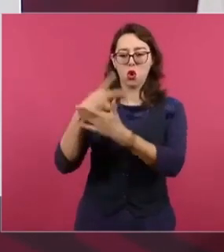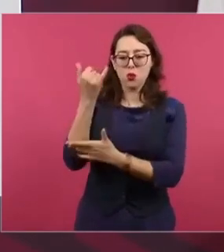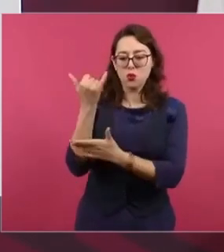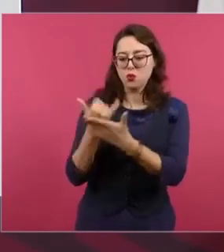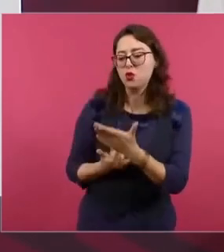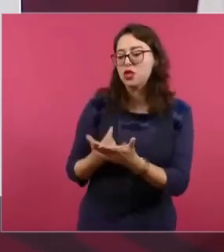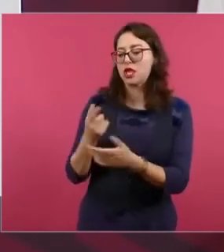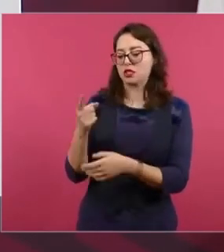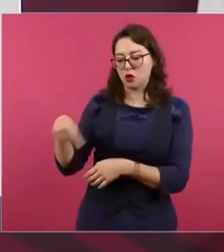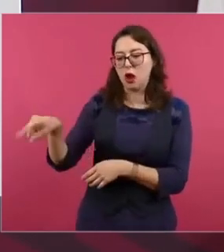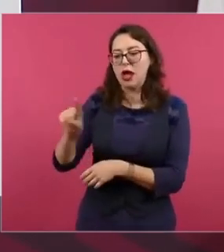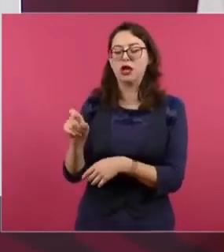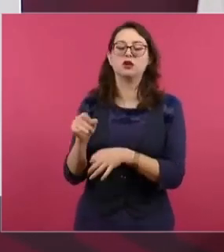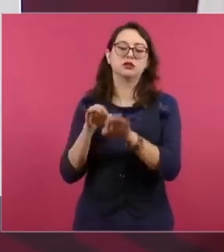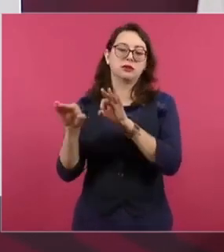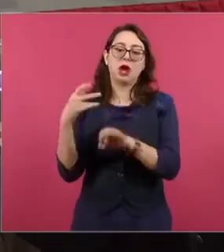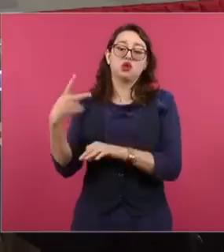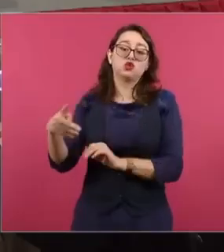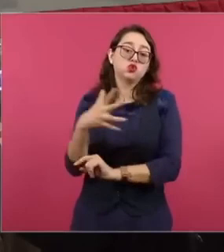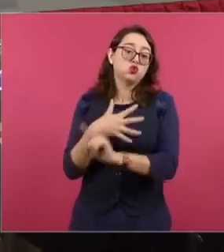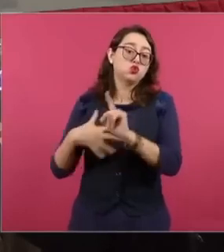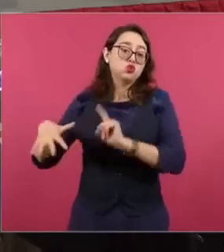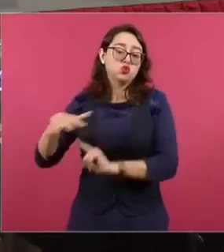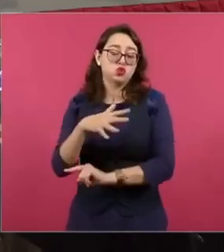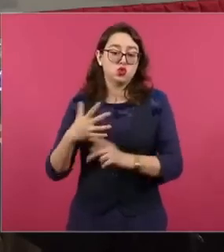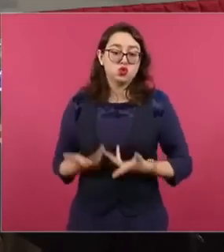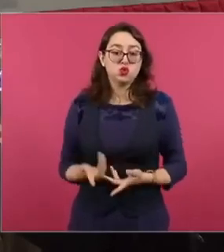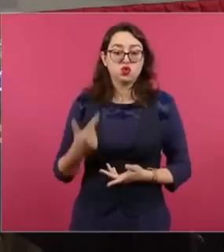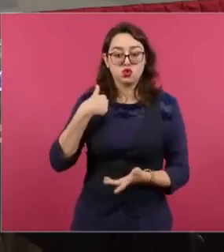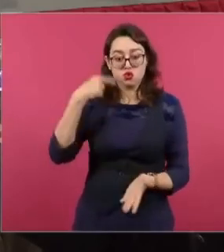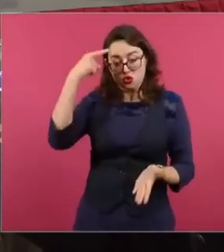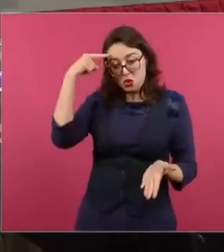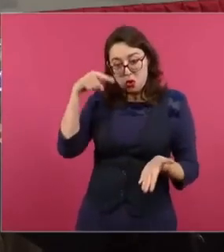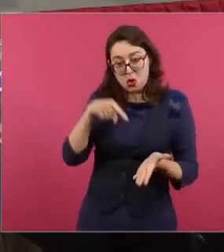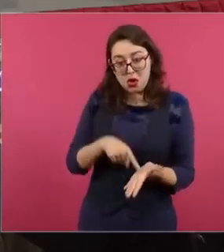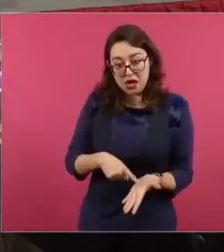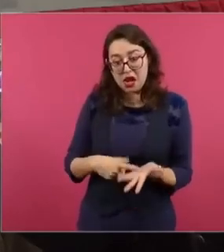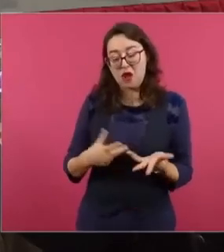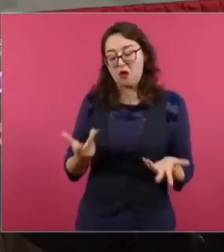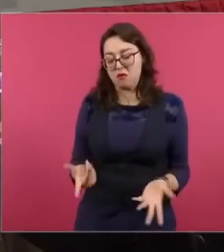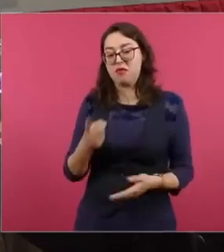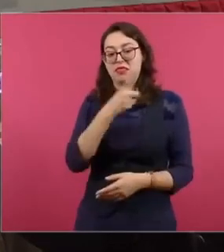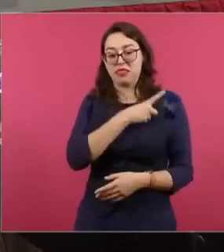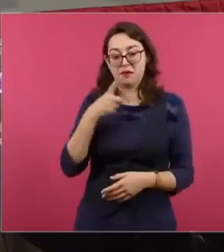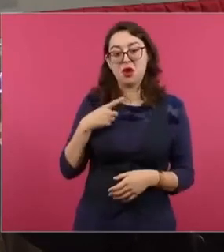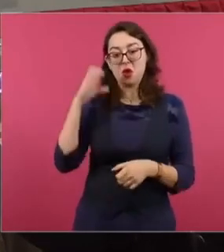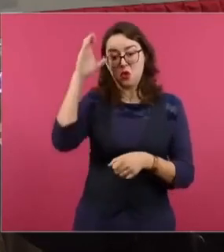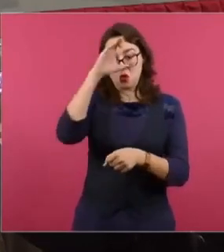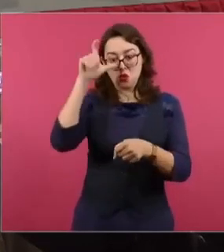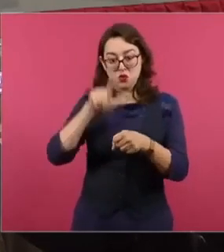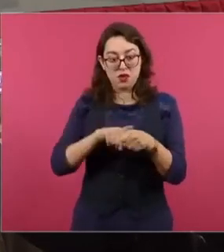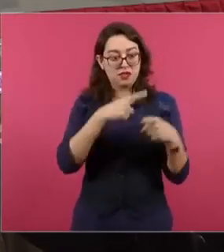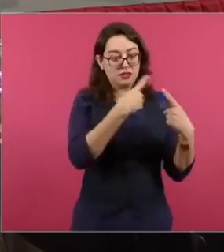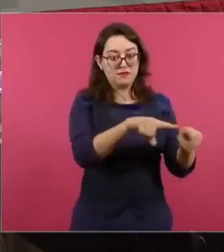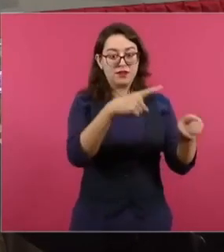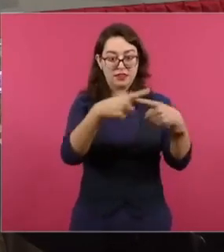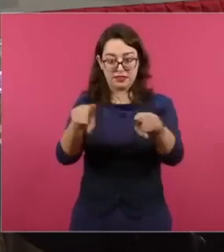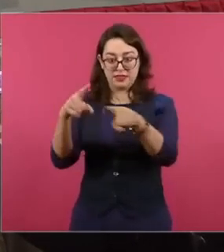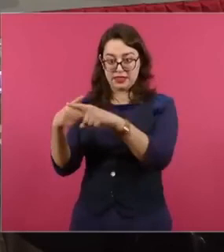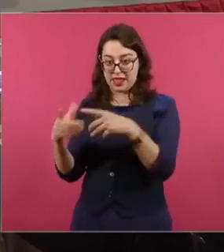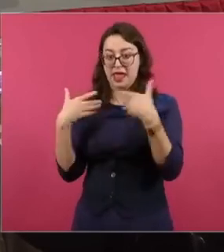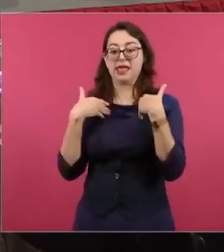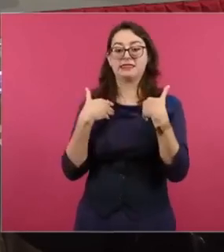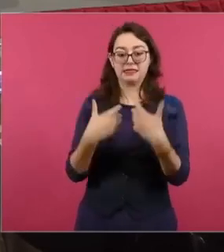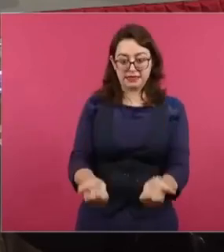pudiera trabajar en las condiciones que quería. Yo creo que eso es lo que hay que hacer. Hay que entender las culturas. Pero al